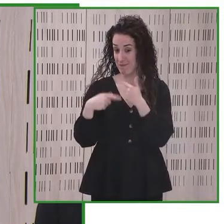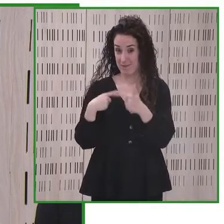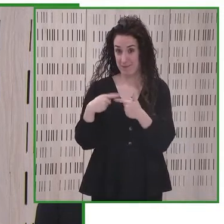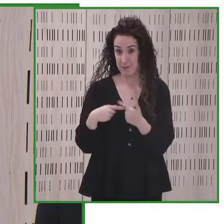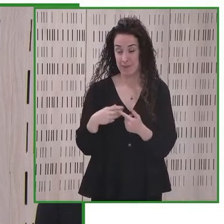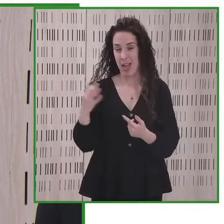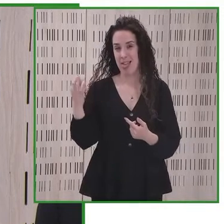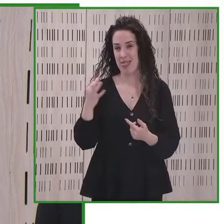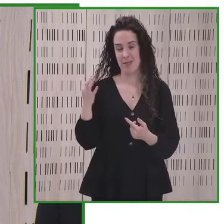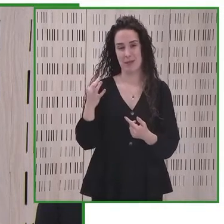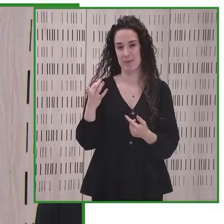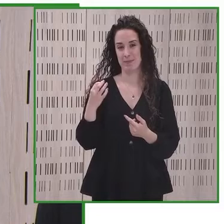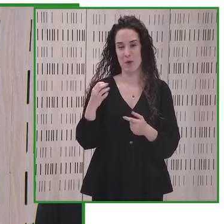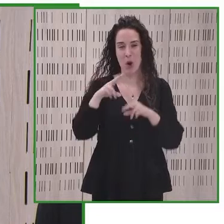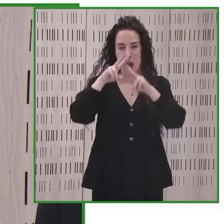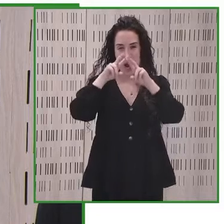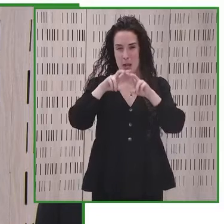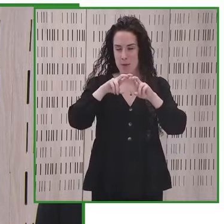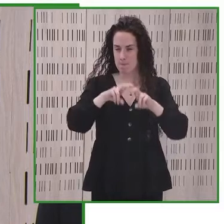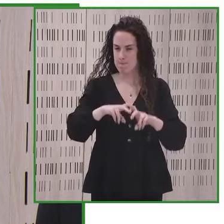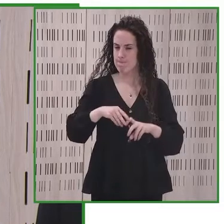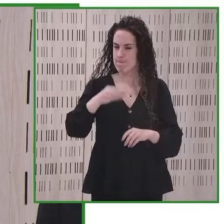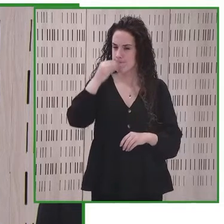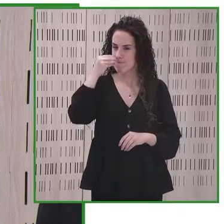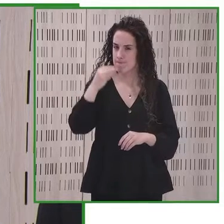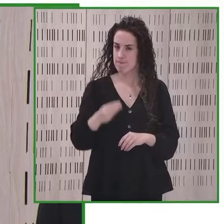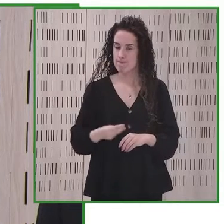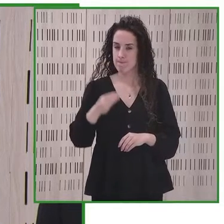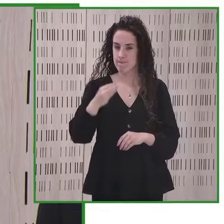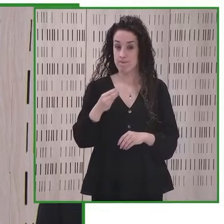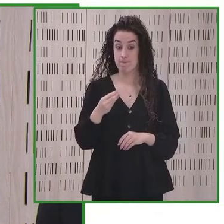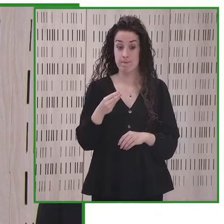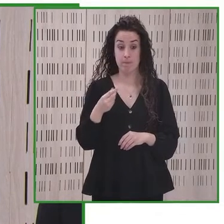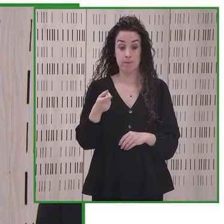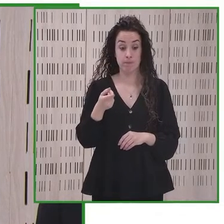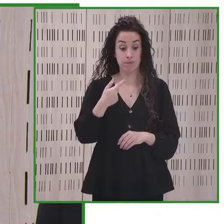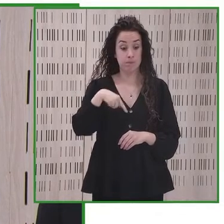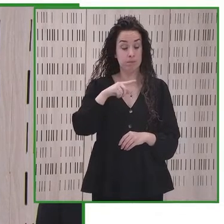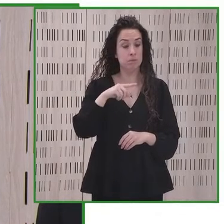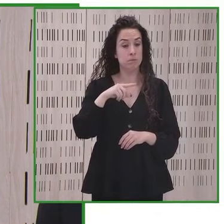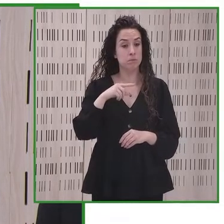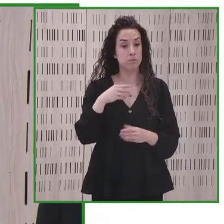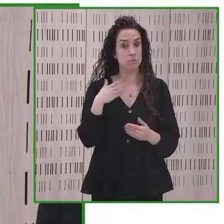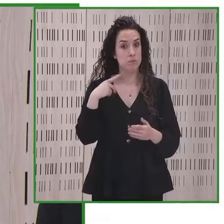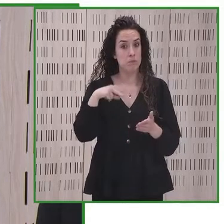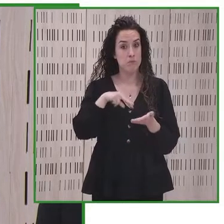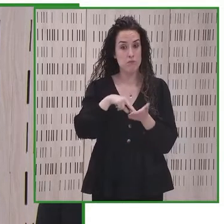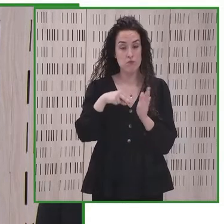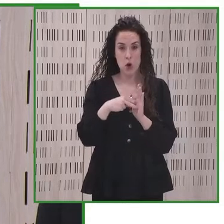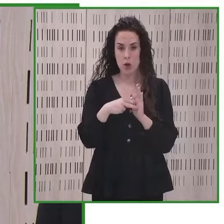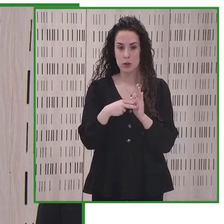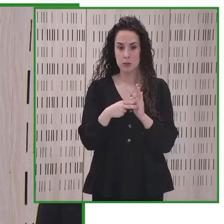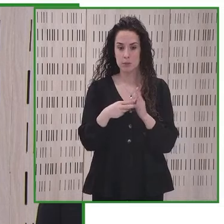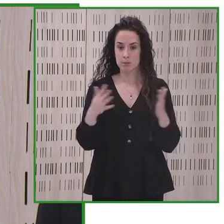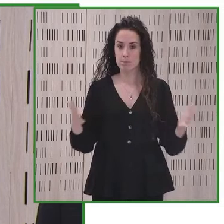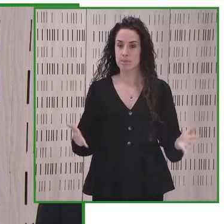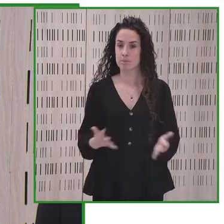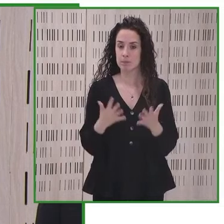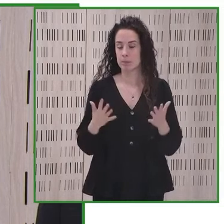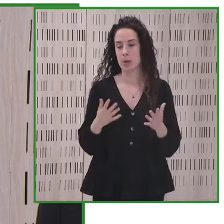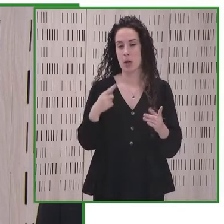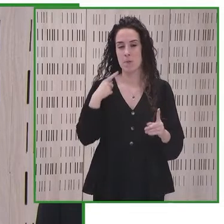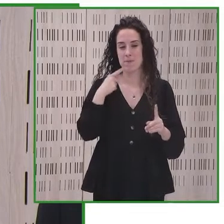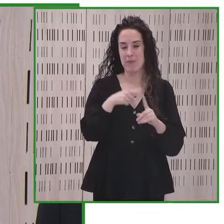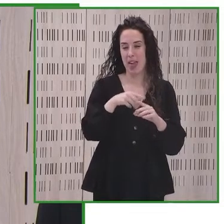infraestructura de investigación robusta. Así lo hemos planteado promoviendo programas como las misiones de ciencia e